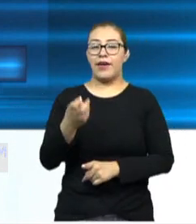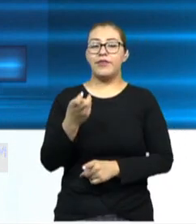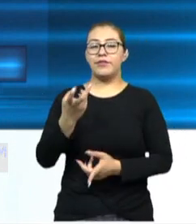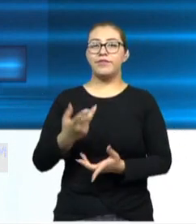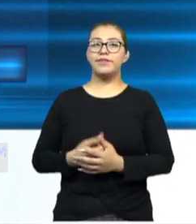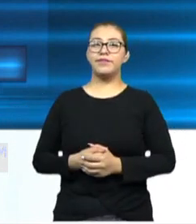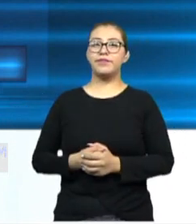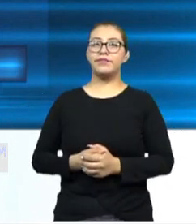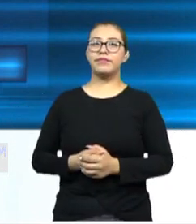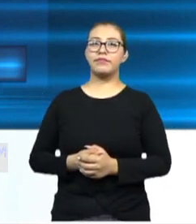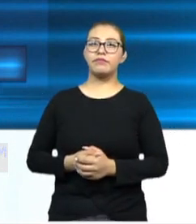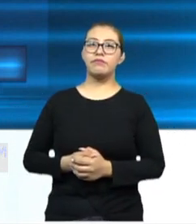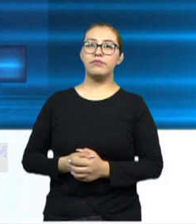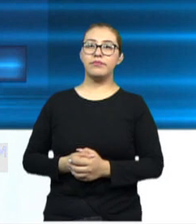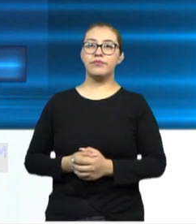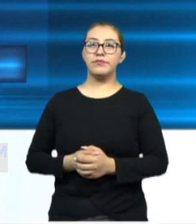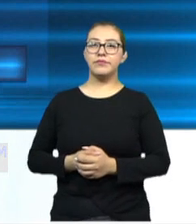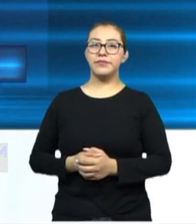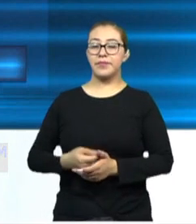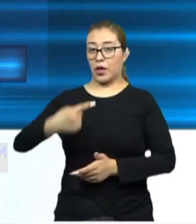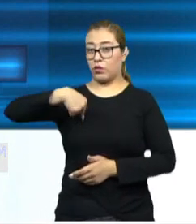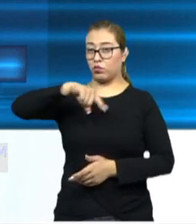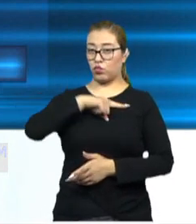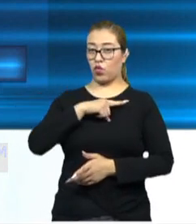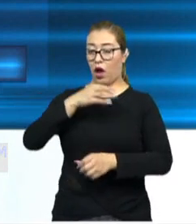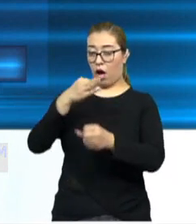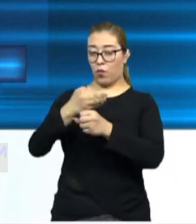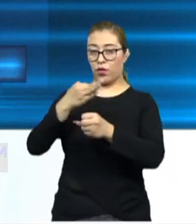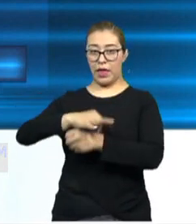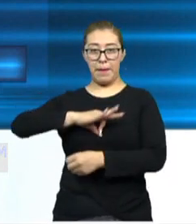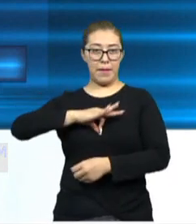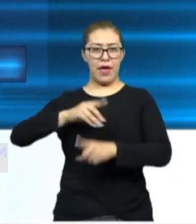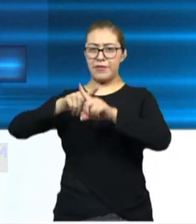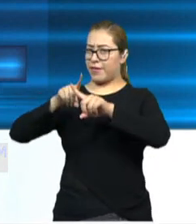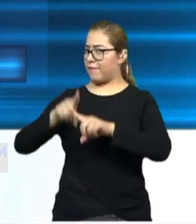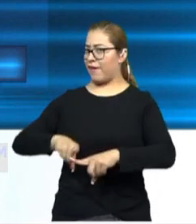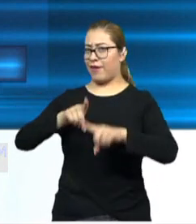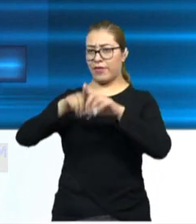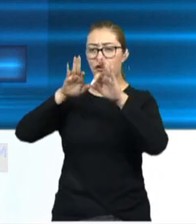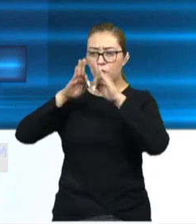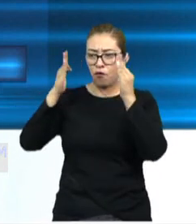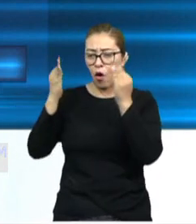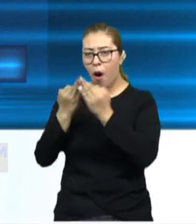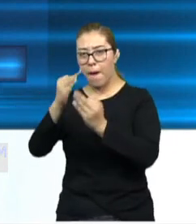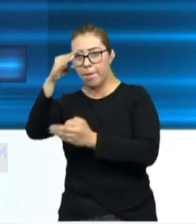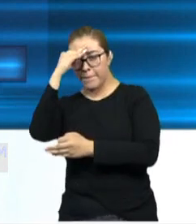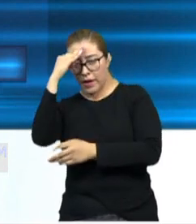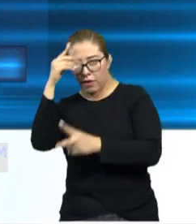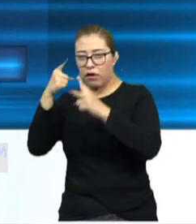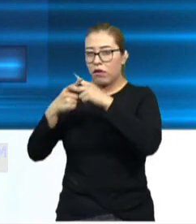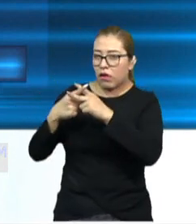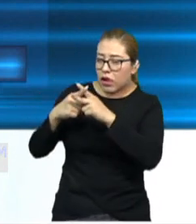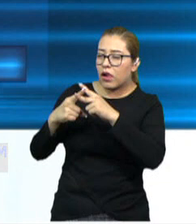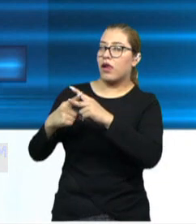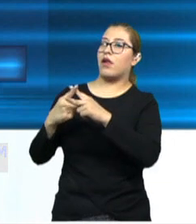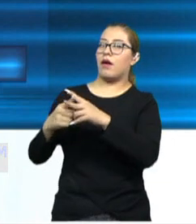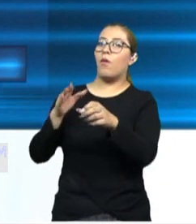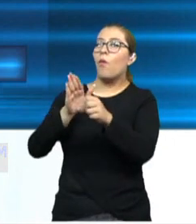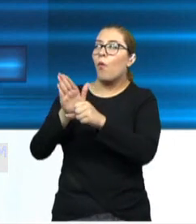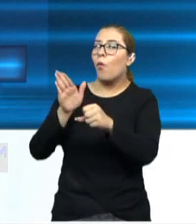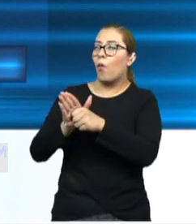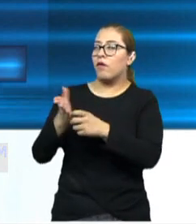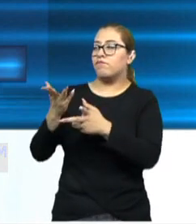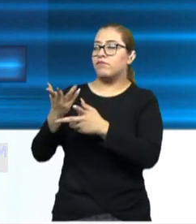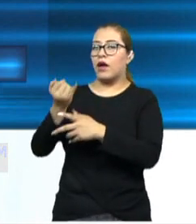se han puesto al servicio de la epidemia, pues, muchas herramientas desde las matemáticas estadísticas y se han